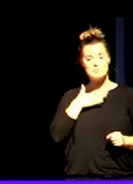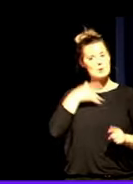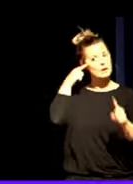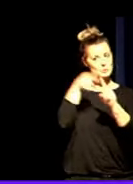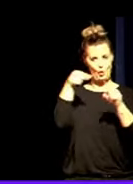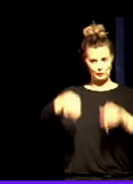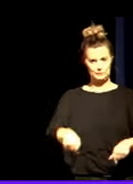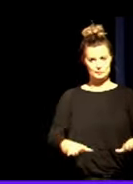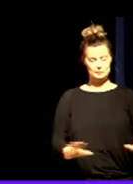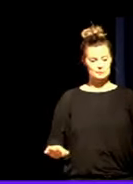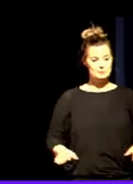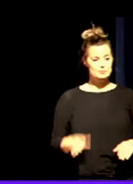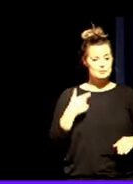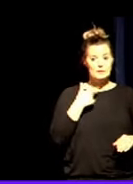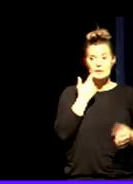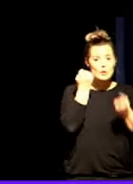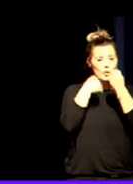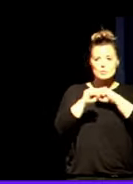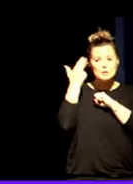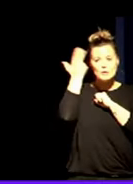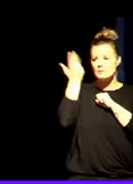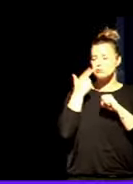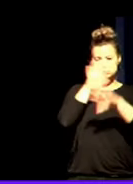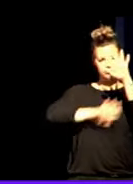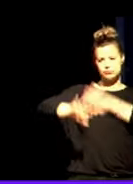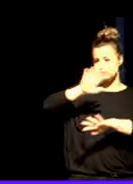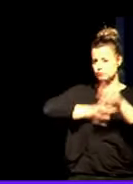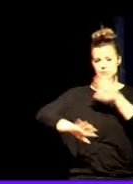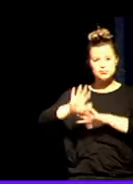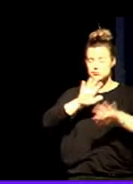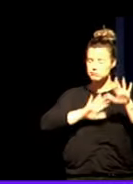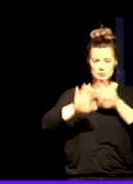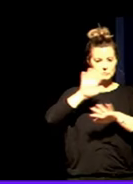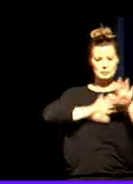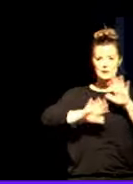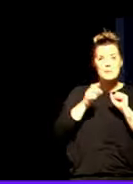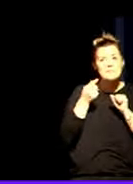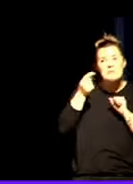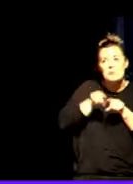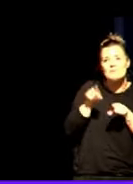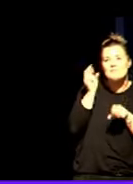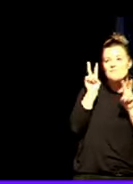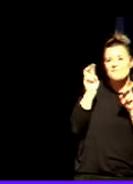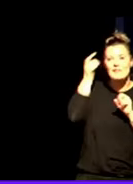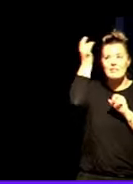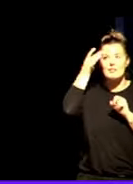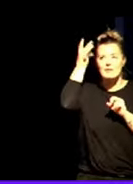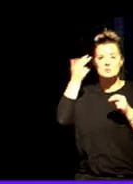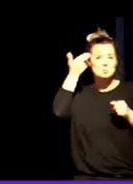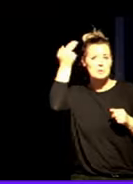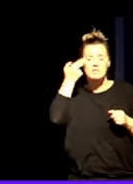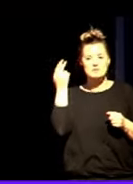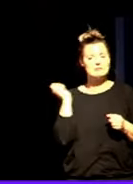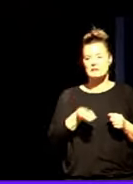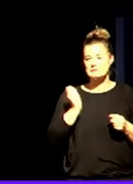La conducta suicida es muy compleja, es un continuum, es un espectro. Las ideas suicidas son muy frecuentes. Muchas